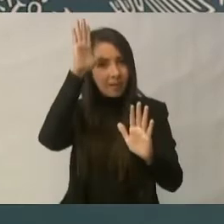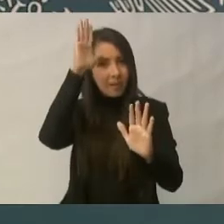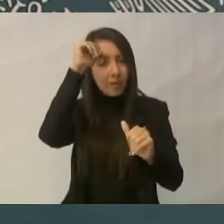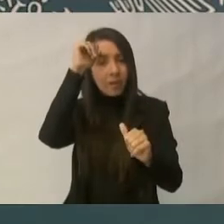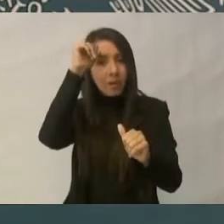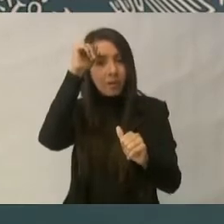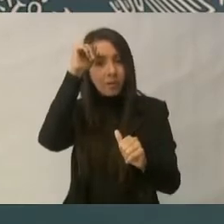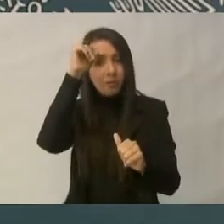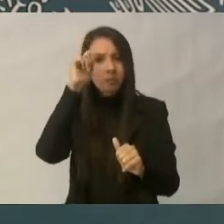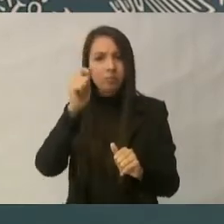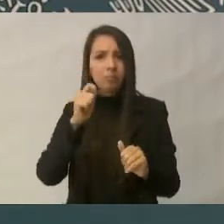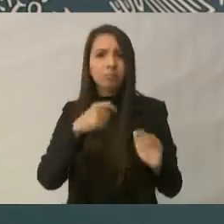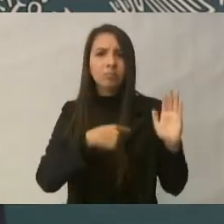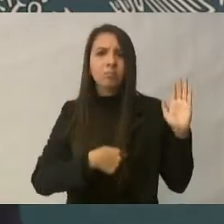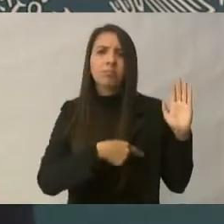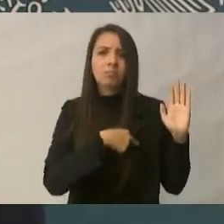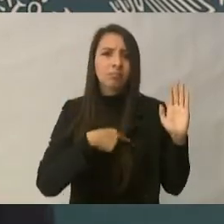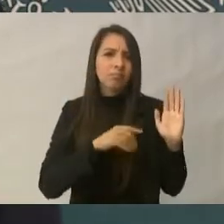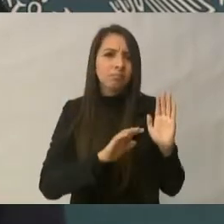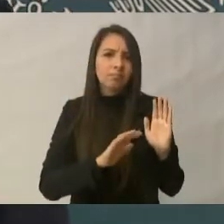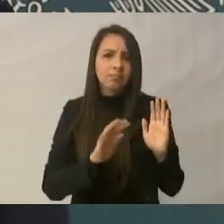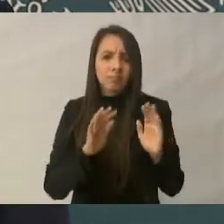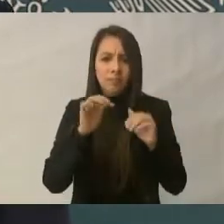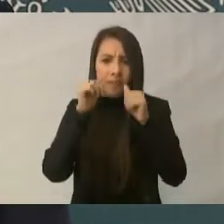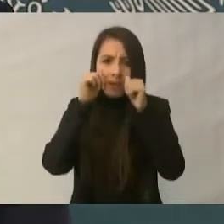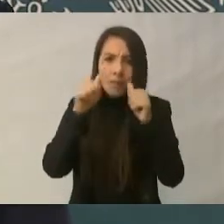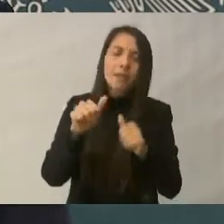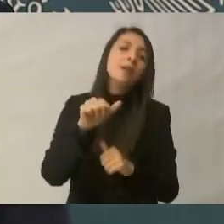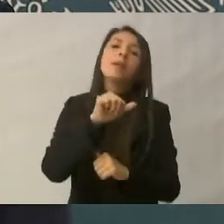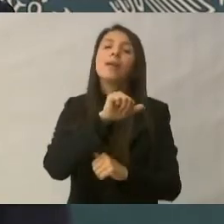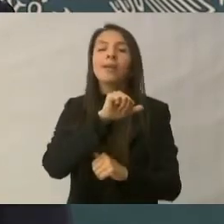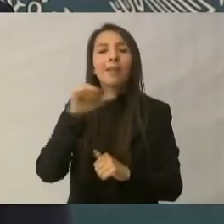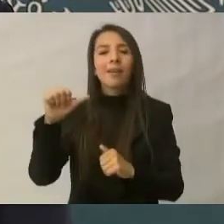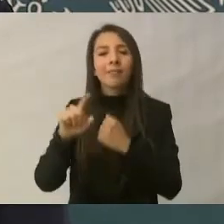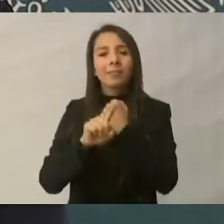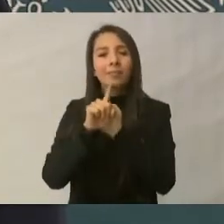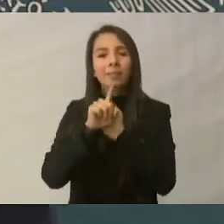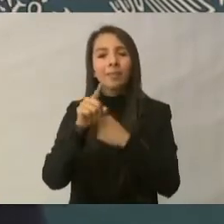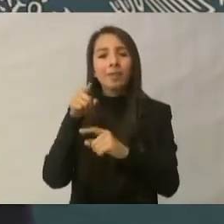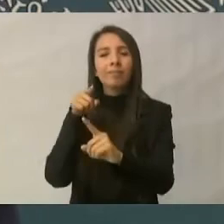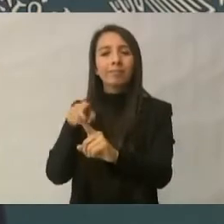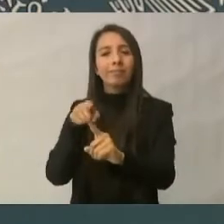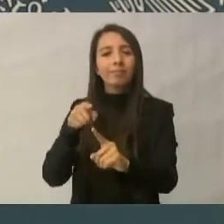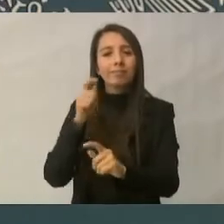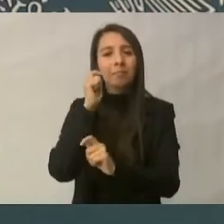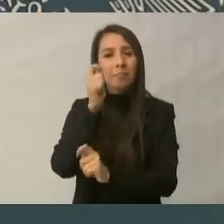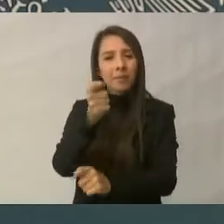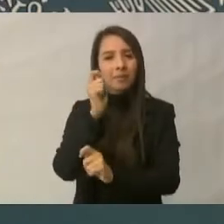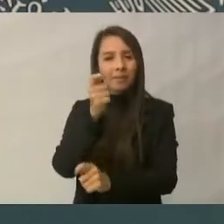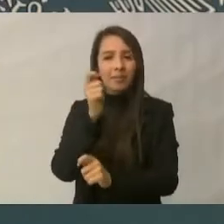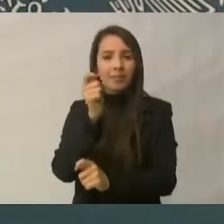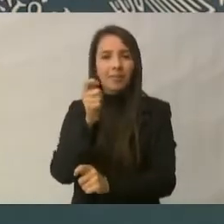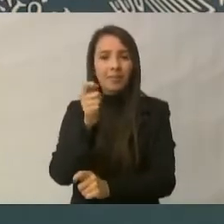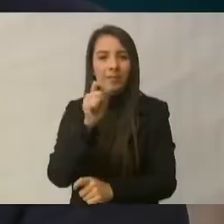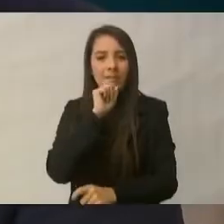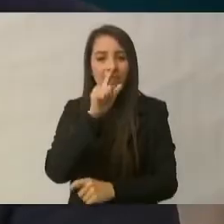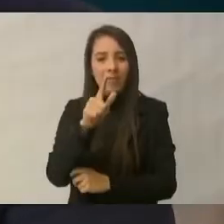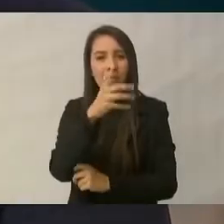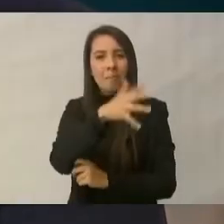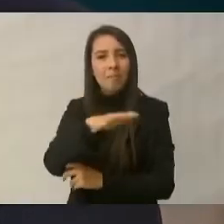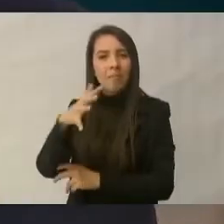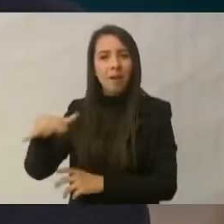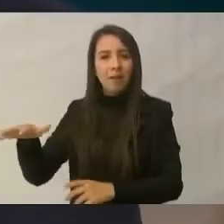atender el problema de la pesca en el Alto Golfo